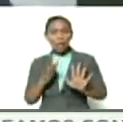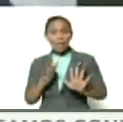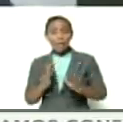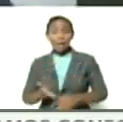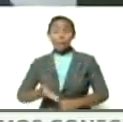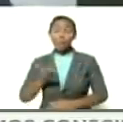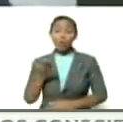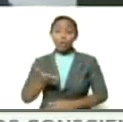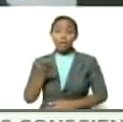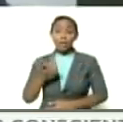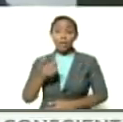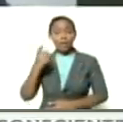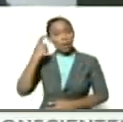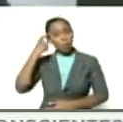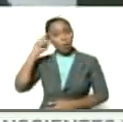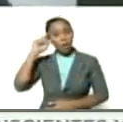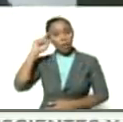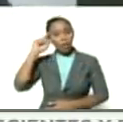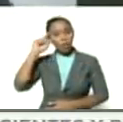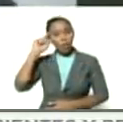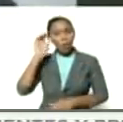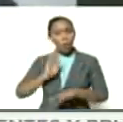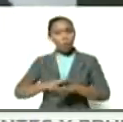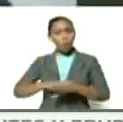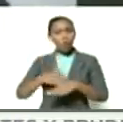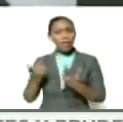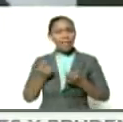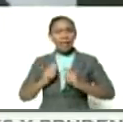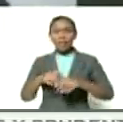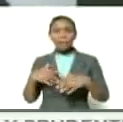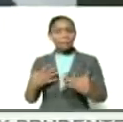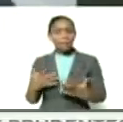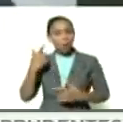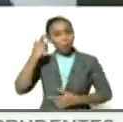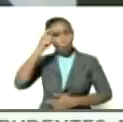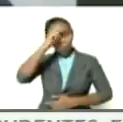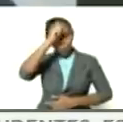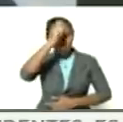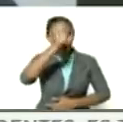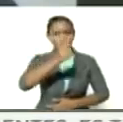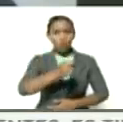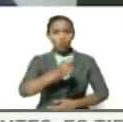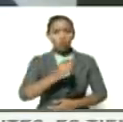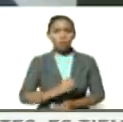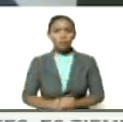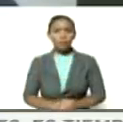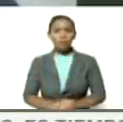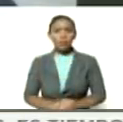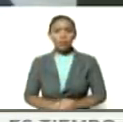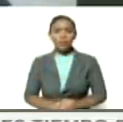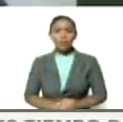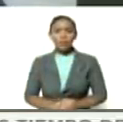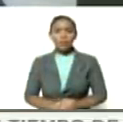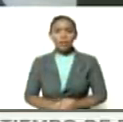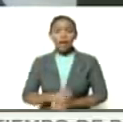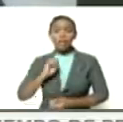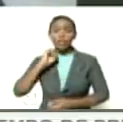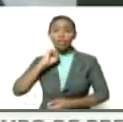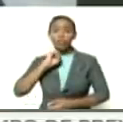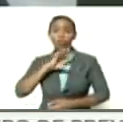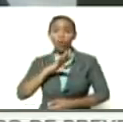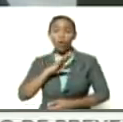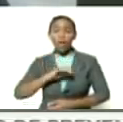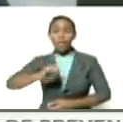importante que la haya recordado porque se trata de reconocer la historia de